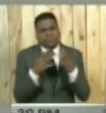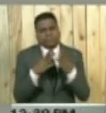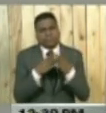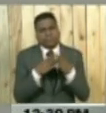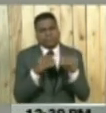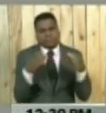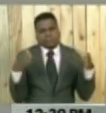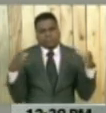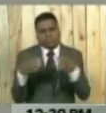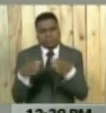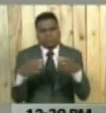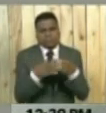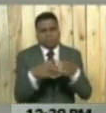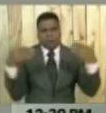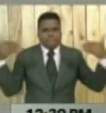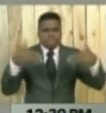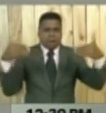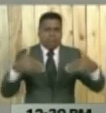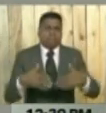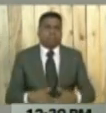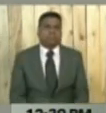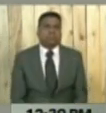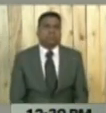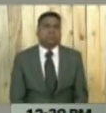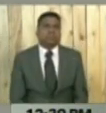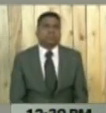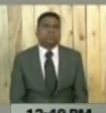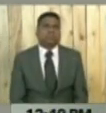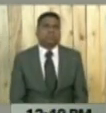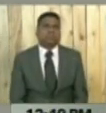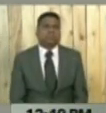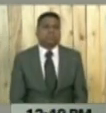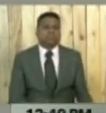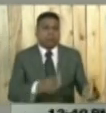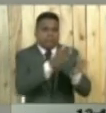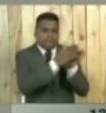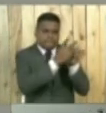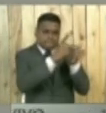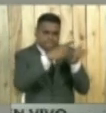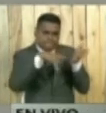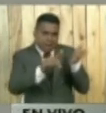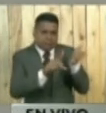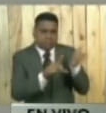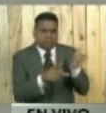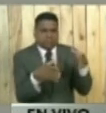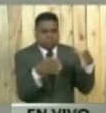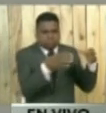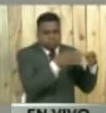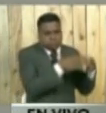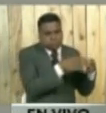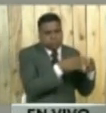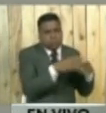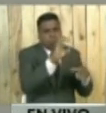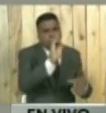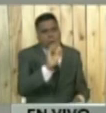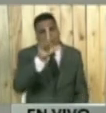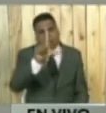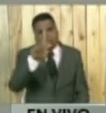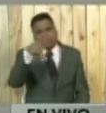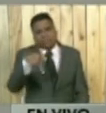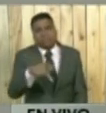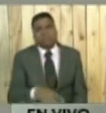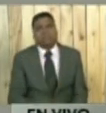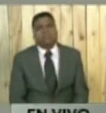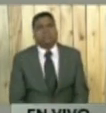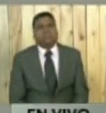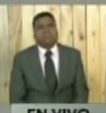organizaciones delictivas. Hemos dividido esta nueva fase de la OLP, se ha